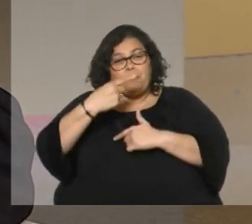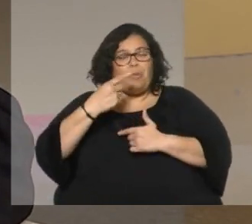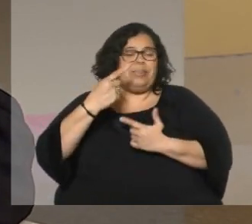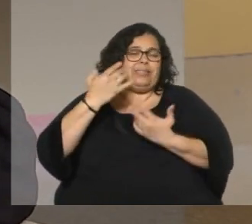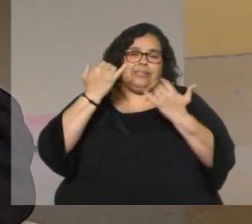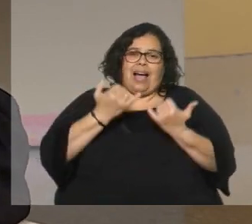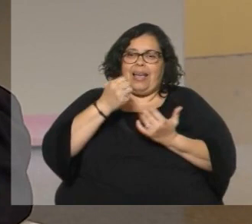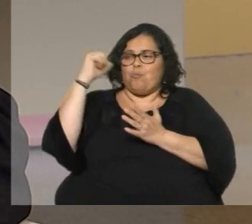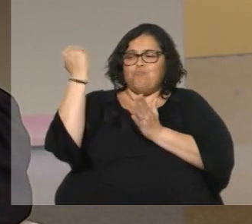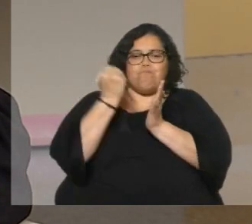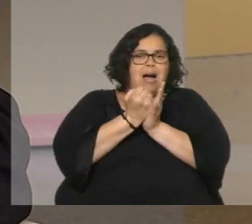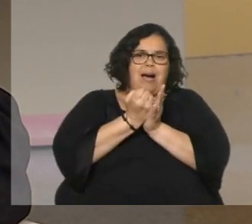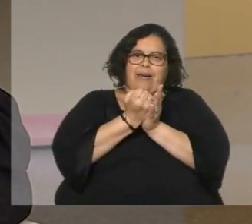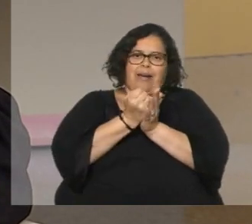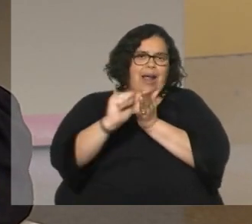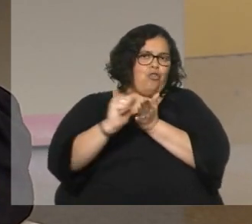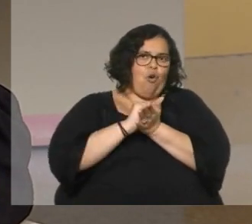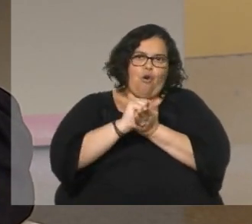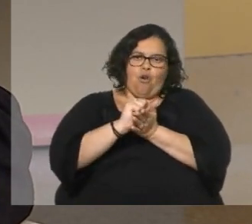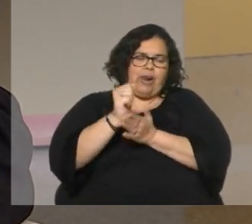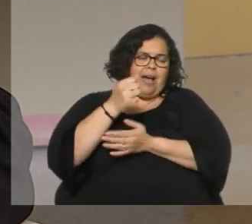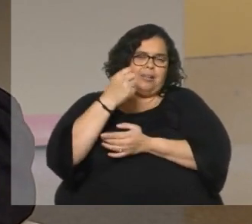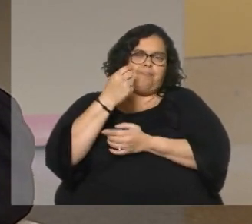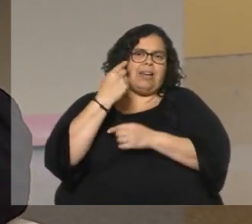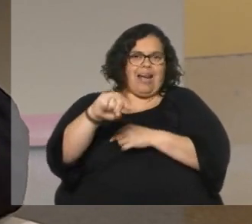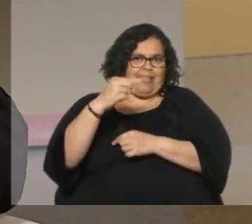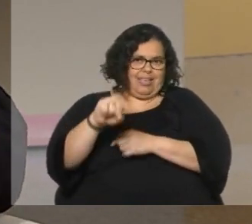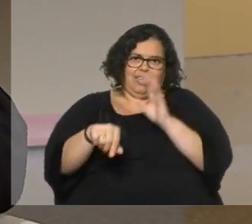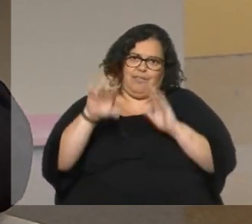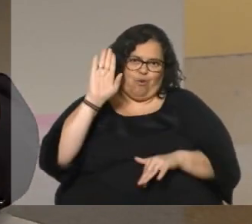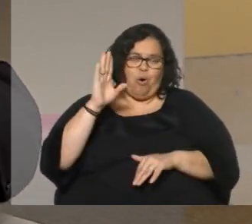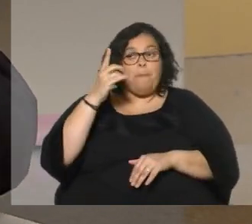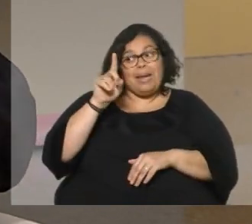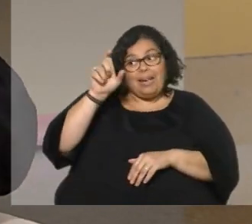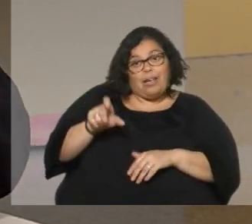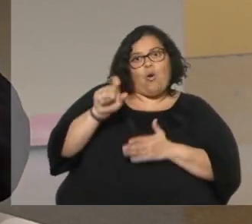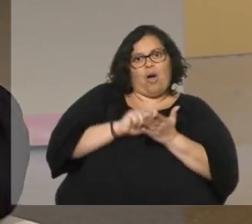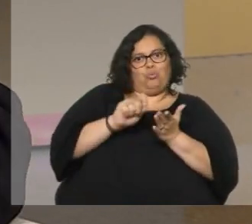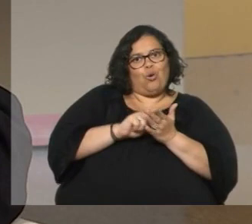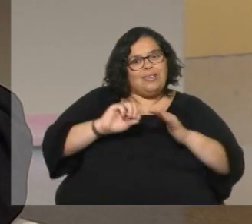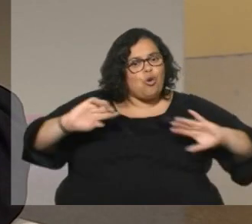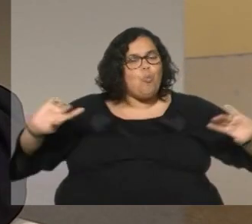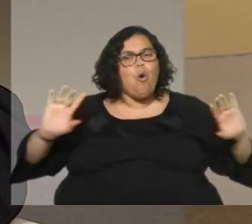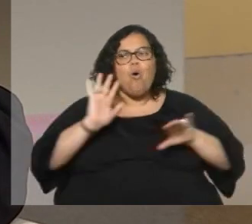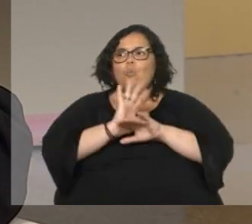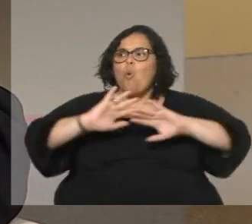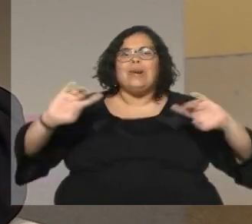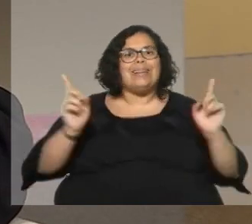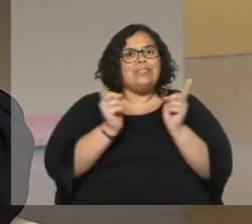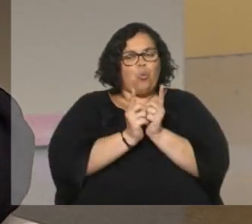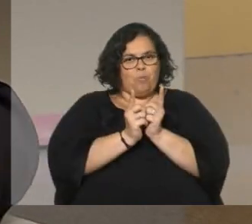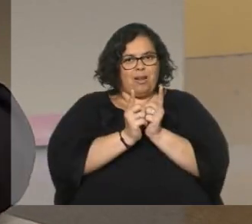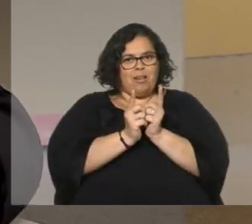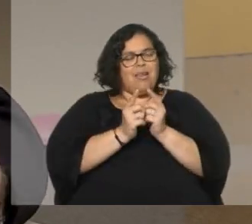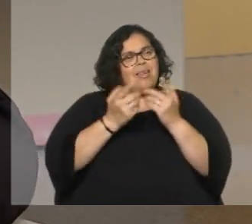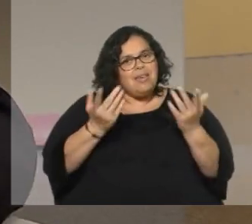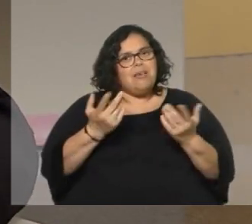indelebles para bien o para mal en algunos casos más para mal que para bien pero Martinis ha hecho un resumen de todo eso y ha descubierto realmente